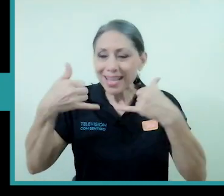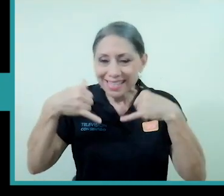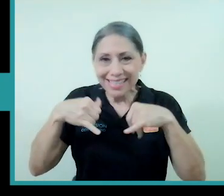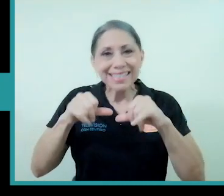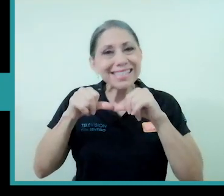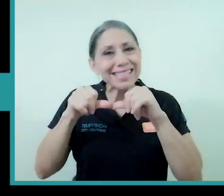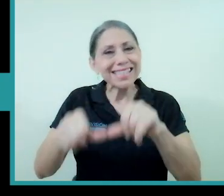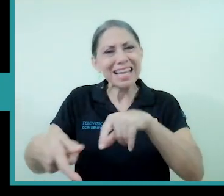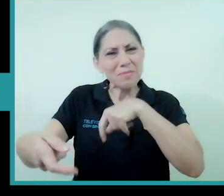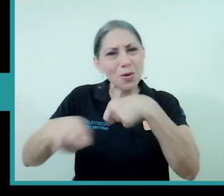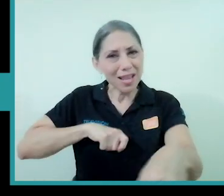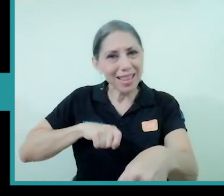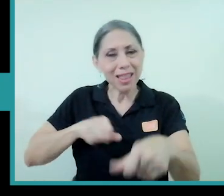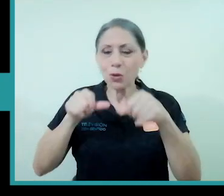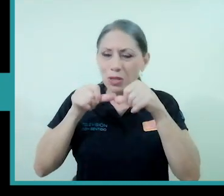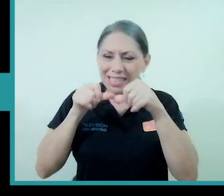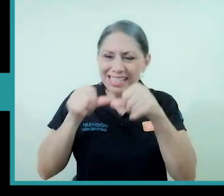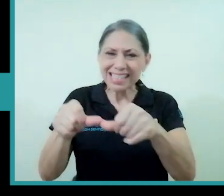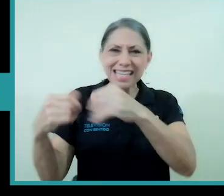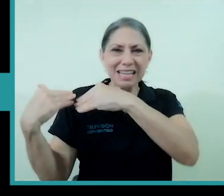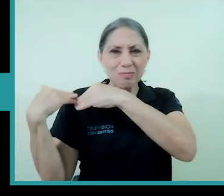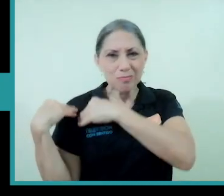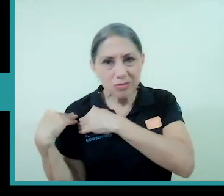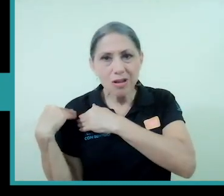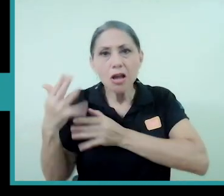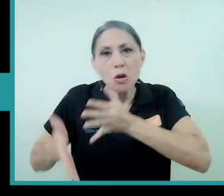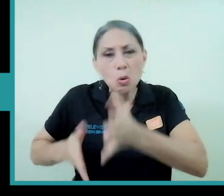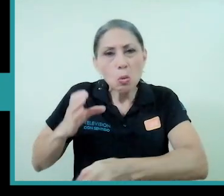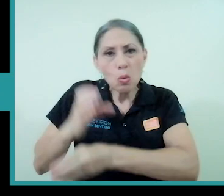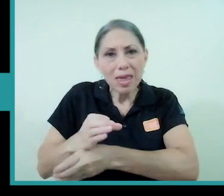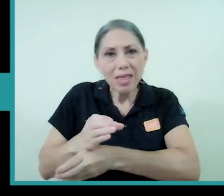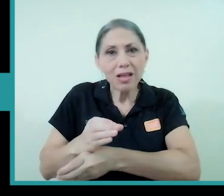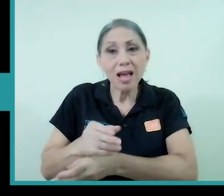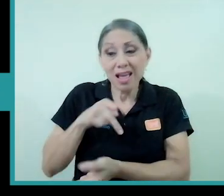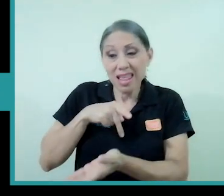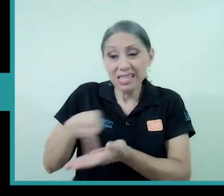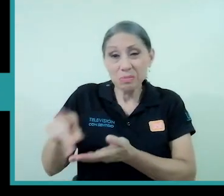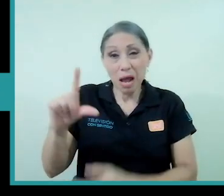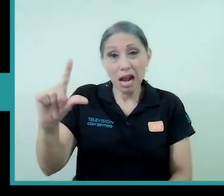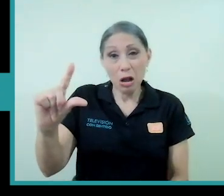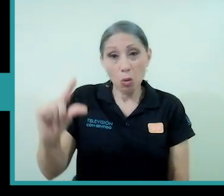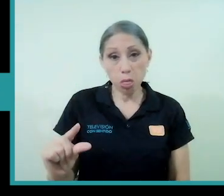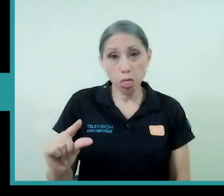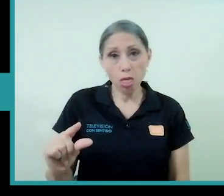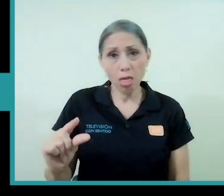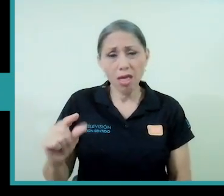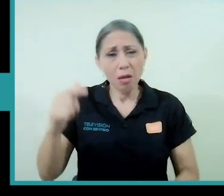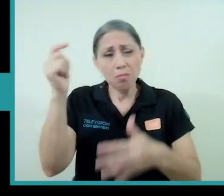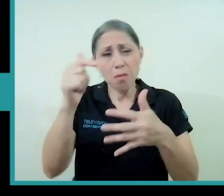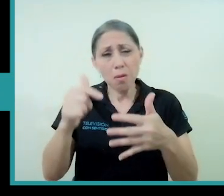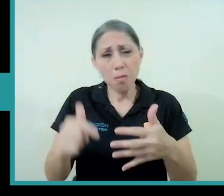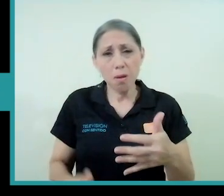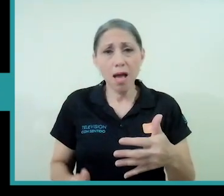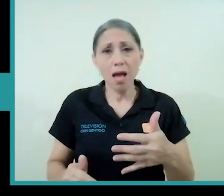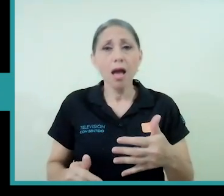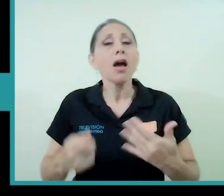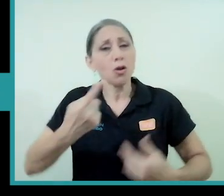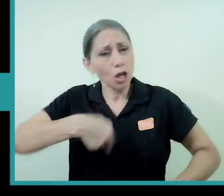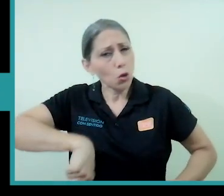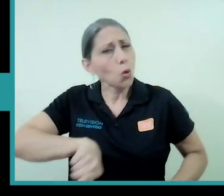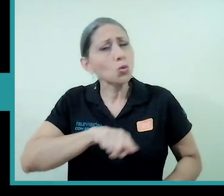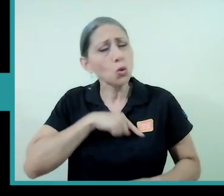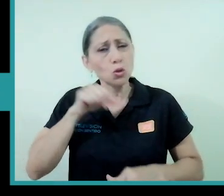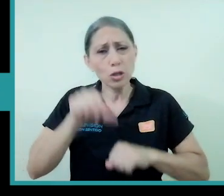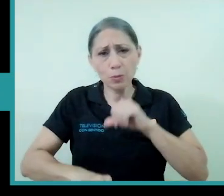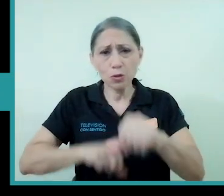siguen recargando en las labores de cuido a las mujeres les siguen pagando mucho menos etcétera etcétera entonces aunque hemos hecho avances